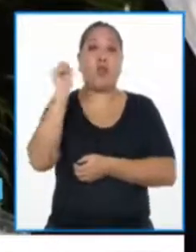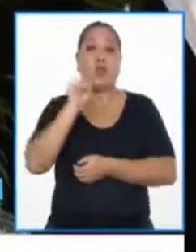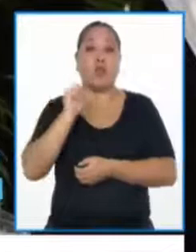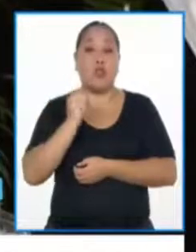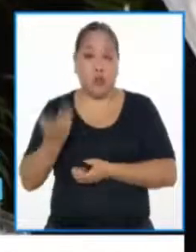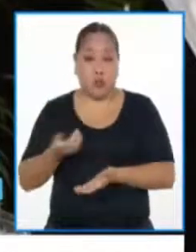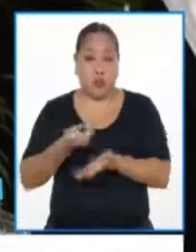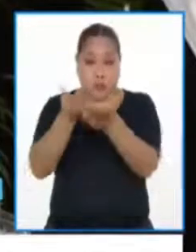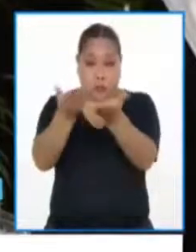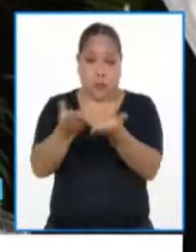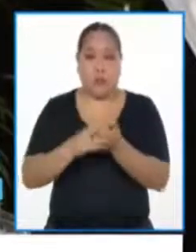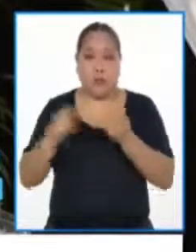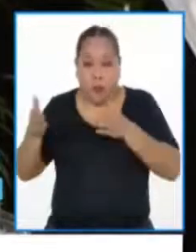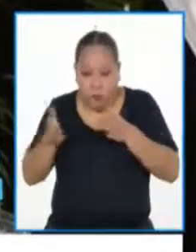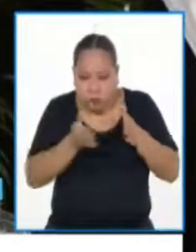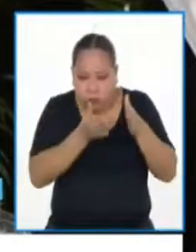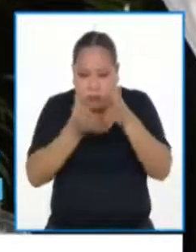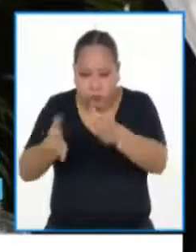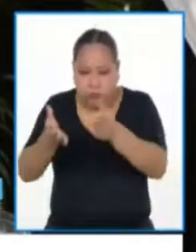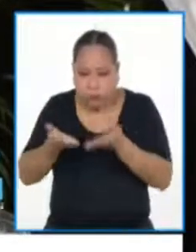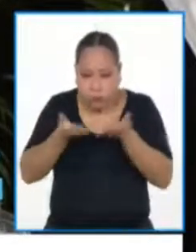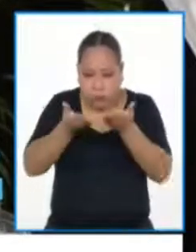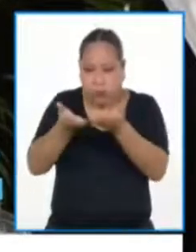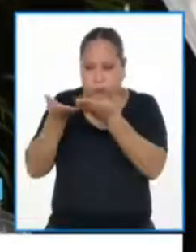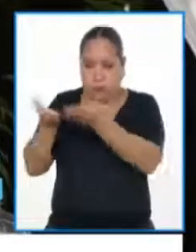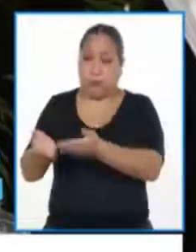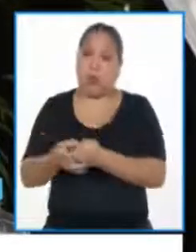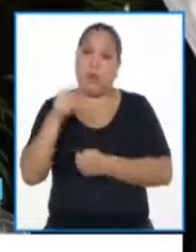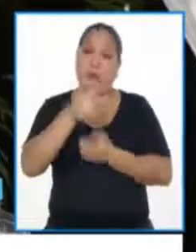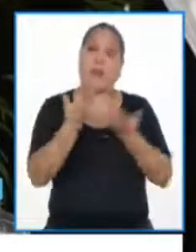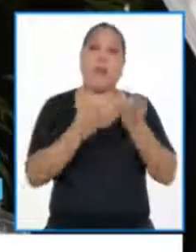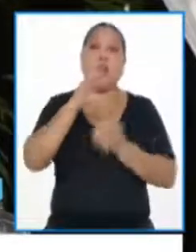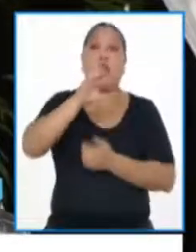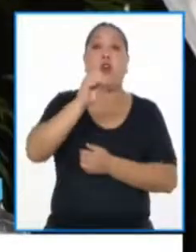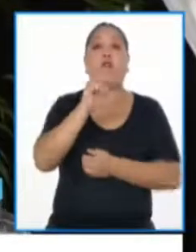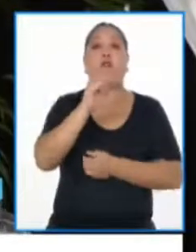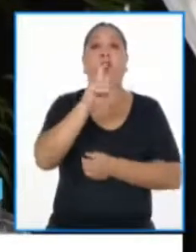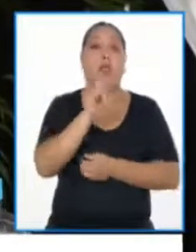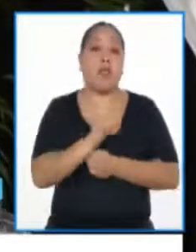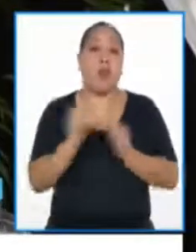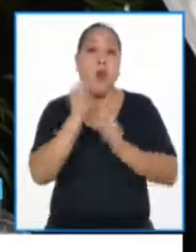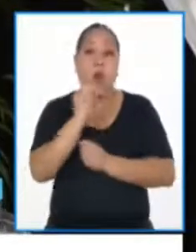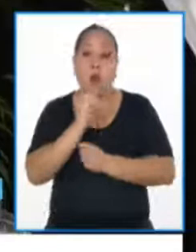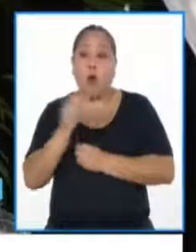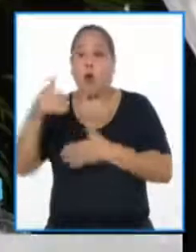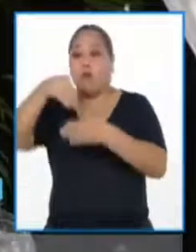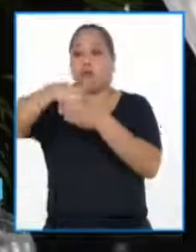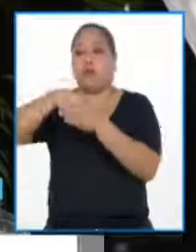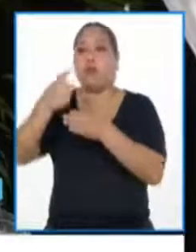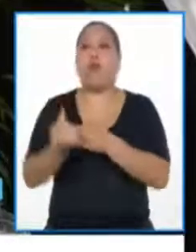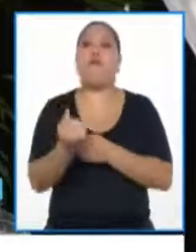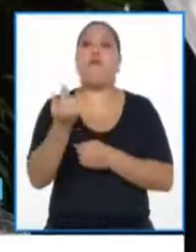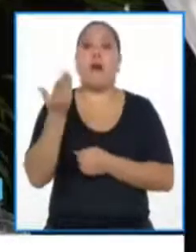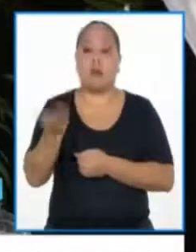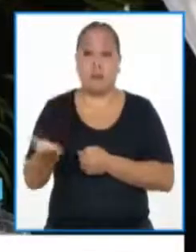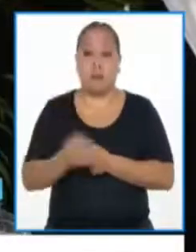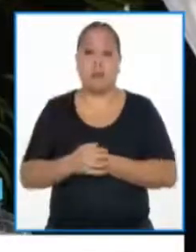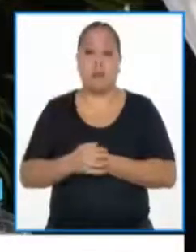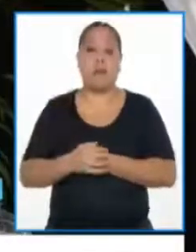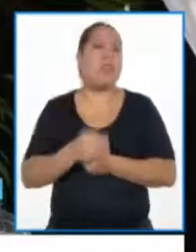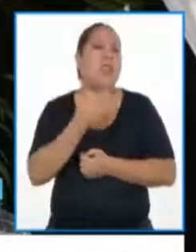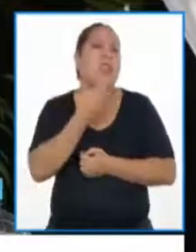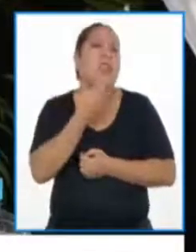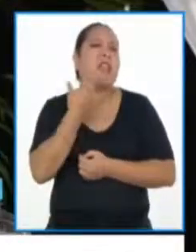mil millones de soles sean canalizados o bien a través de Cofide o bien a través de los bancos. ¿Para